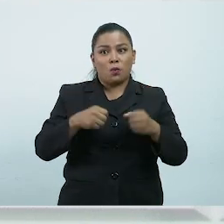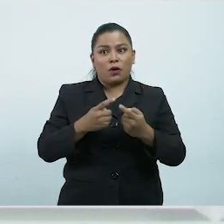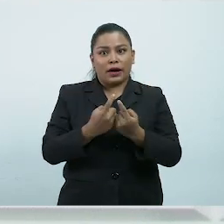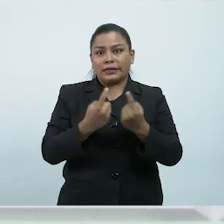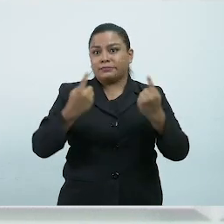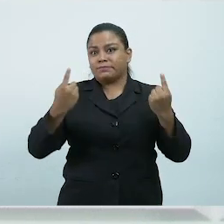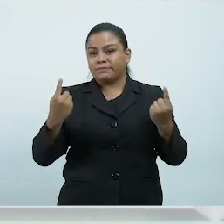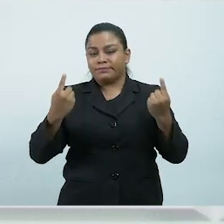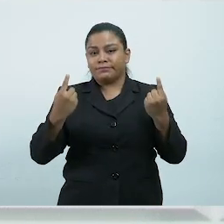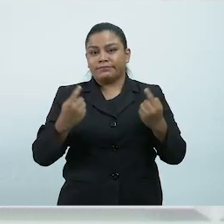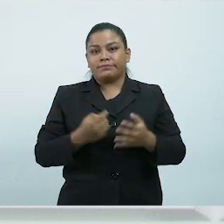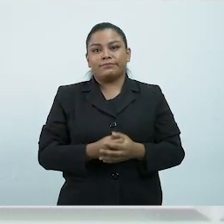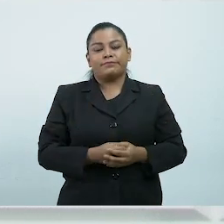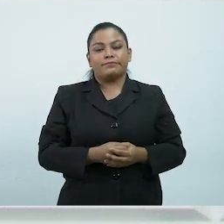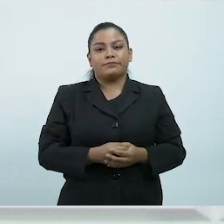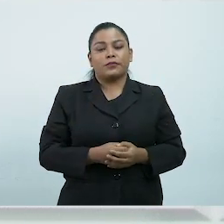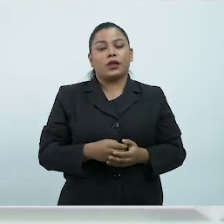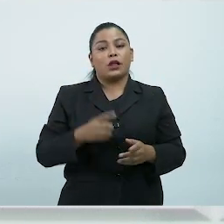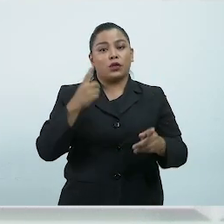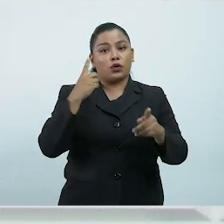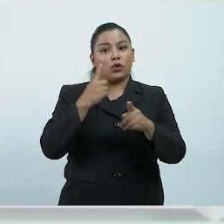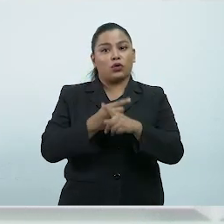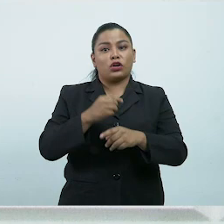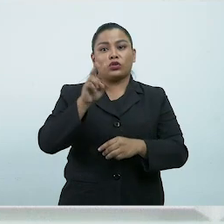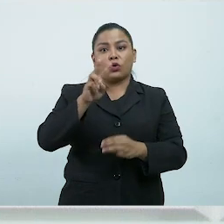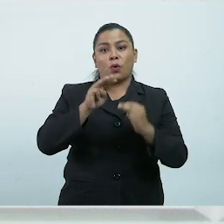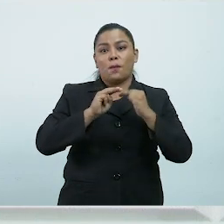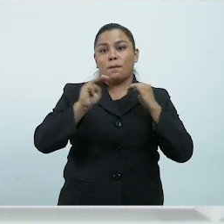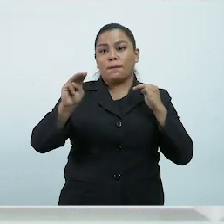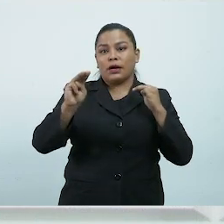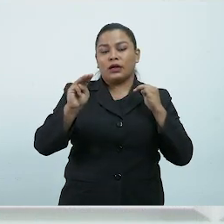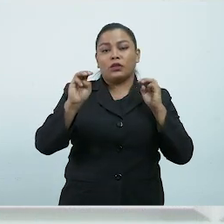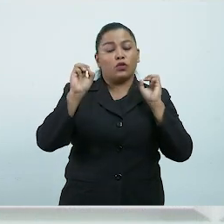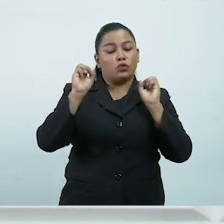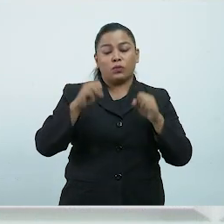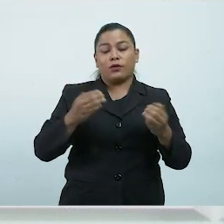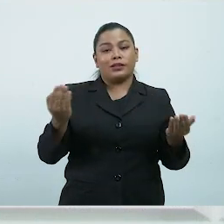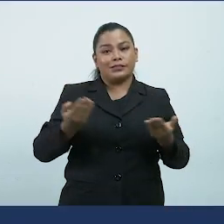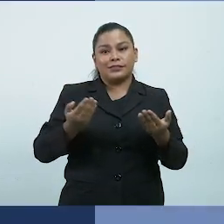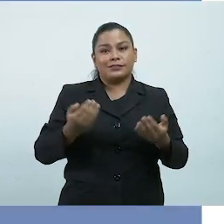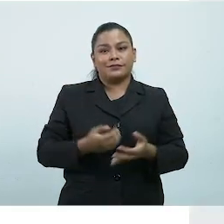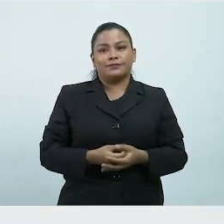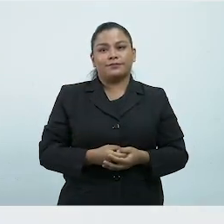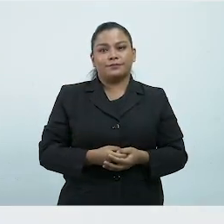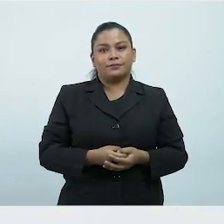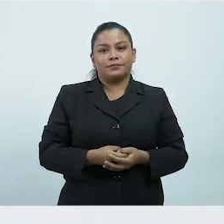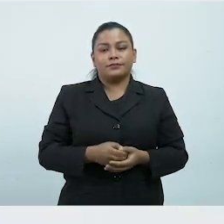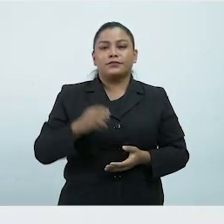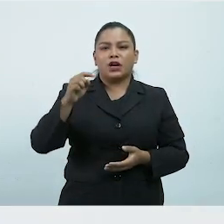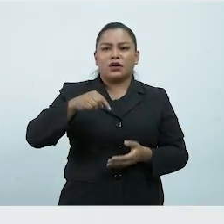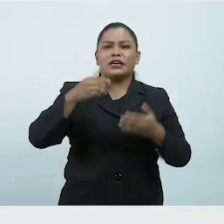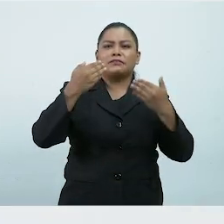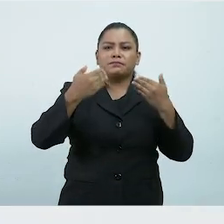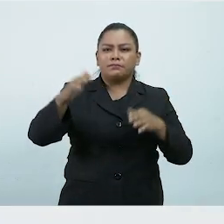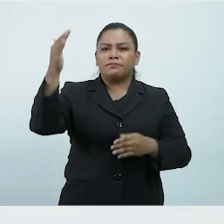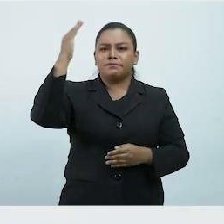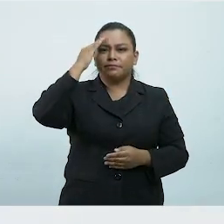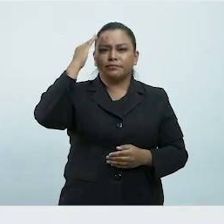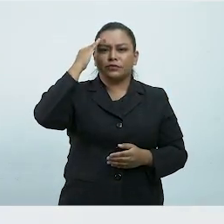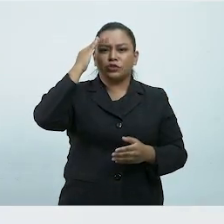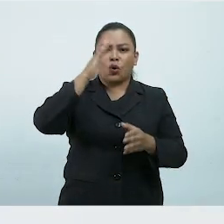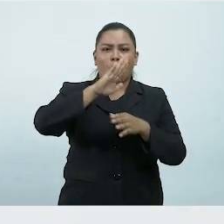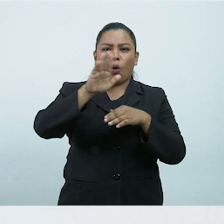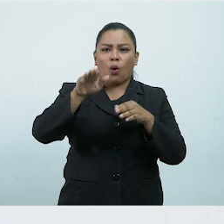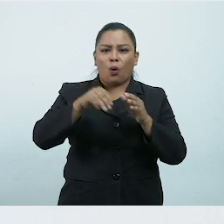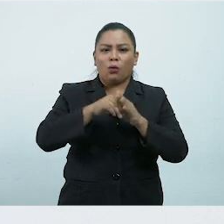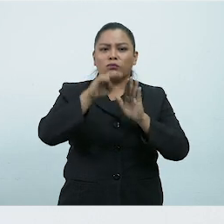distanciamiento físico establecido de 2 metros entre las personas Ahora que ya conocemos todas